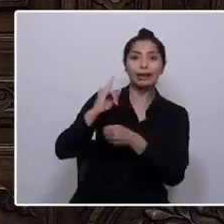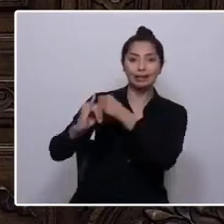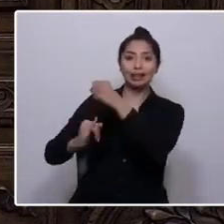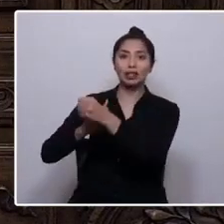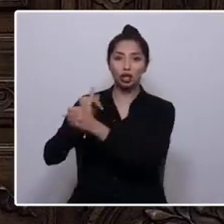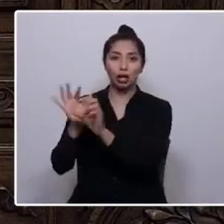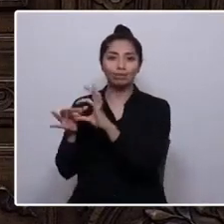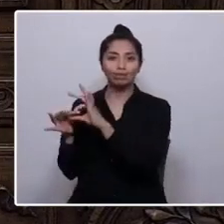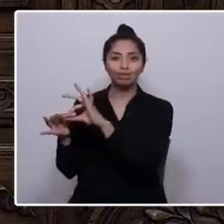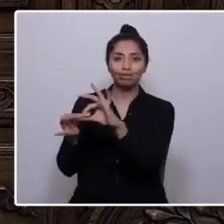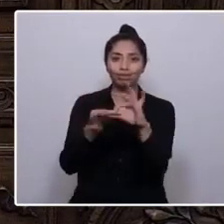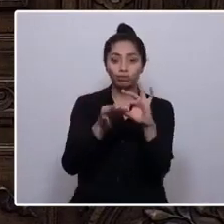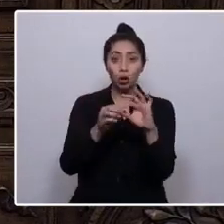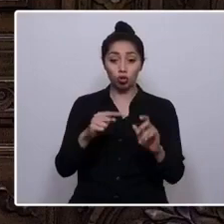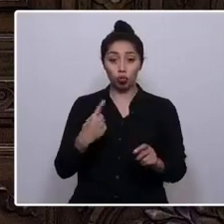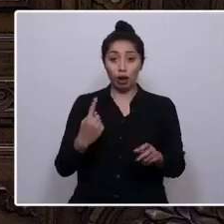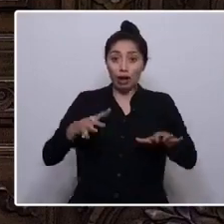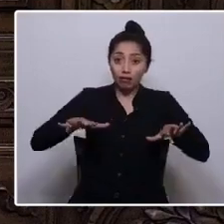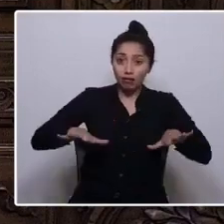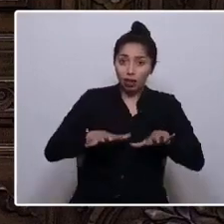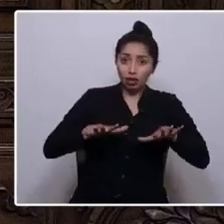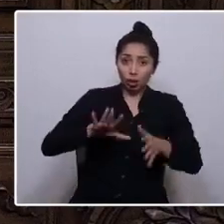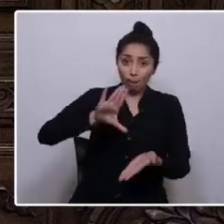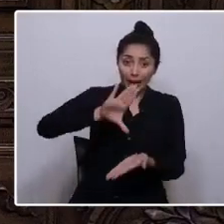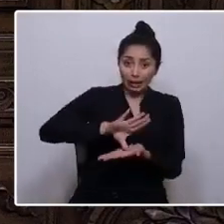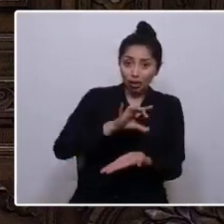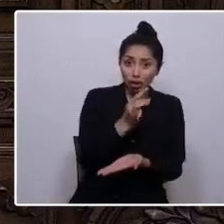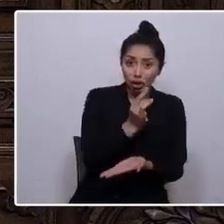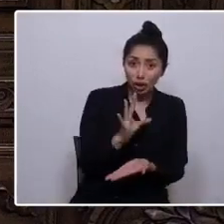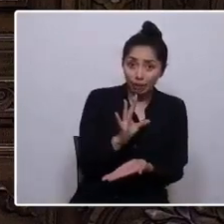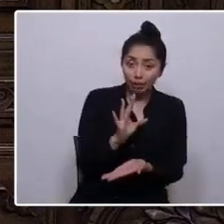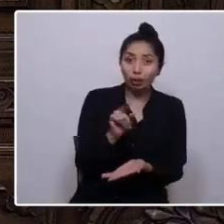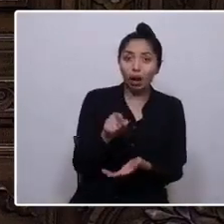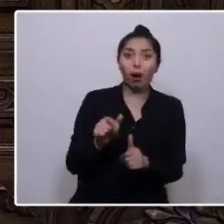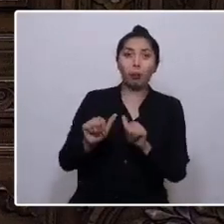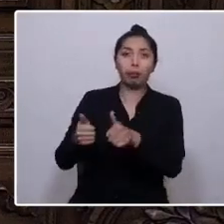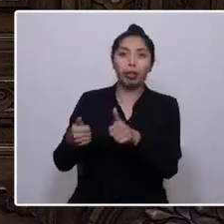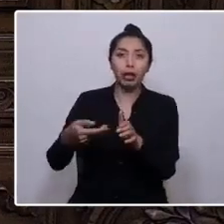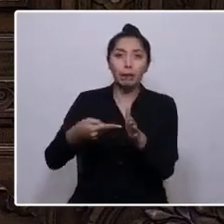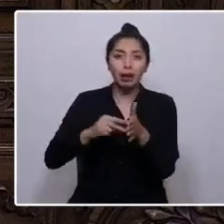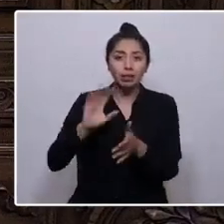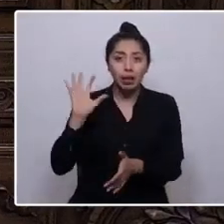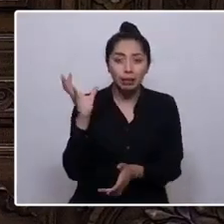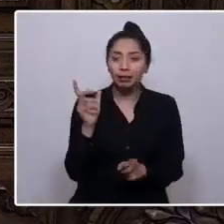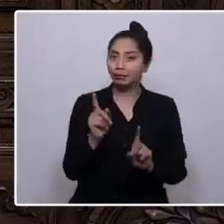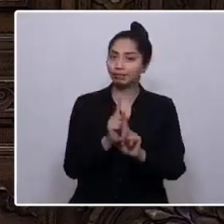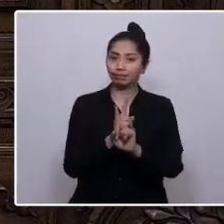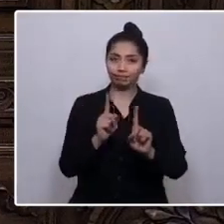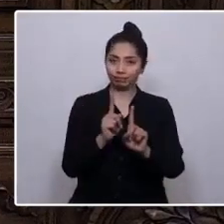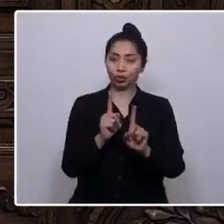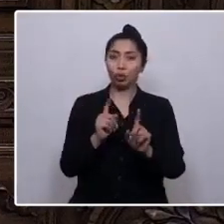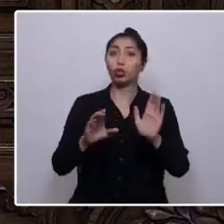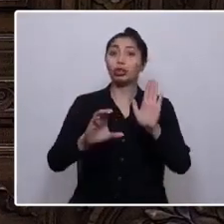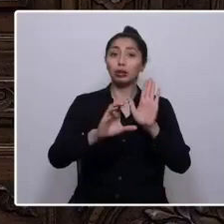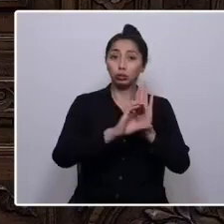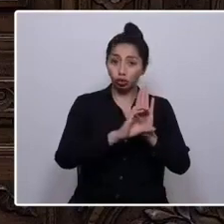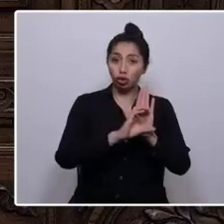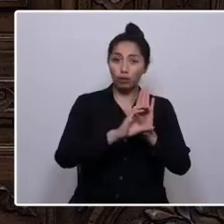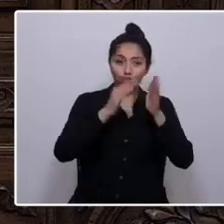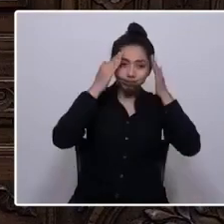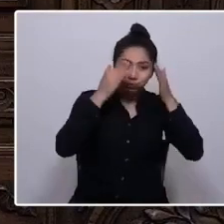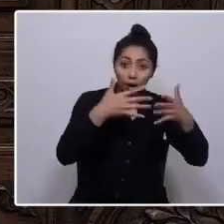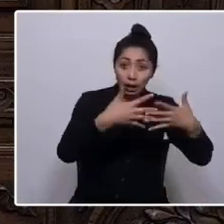Nuestro simple esfuerzo como país no basta para evitar la emergencia climática. Una constitución biocéntrica y ecológica será